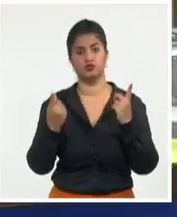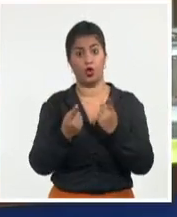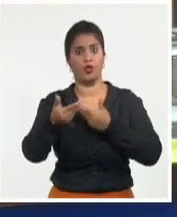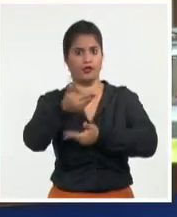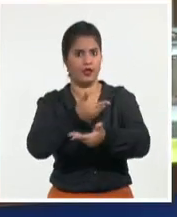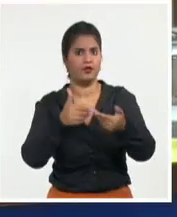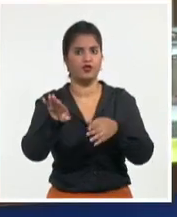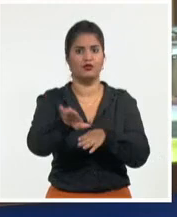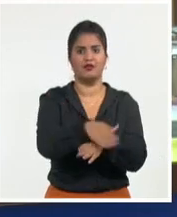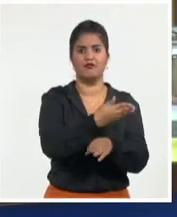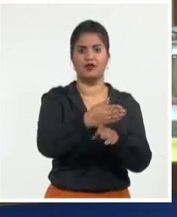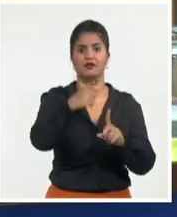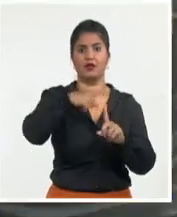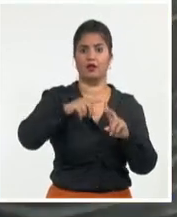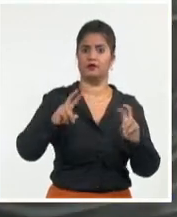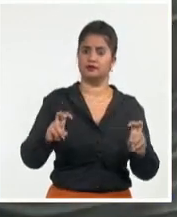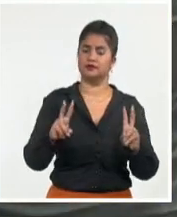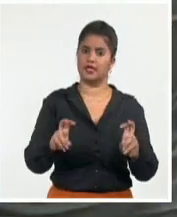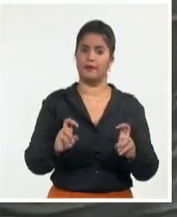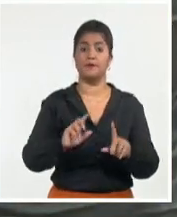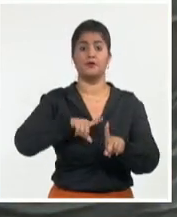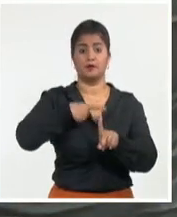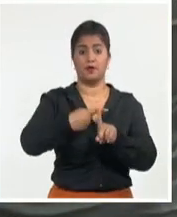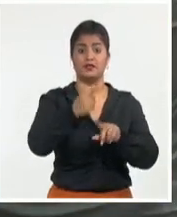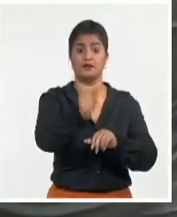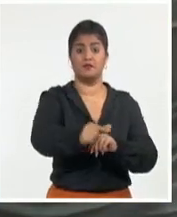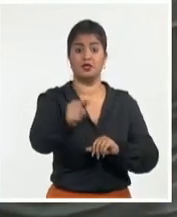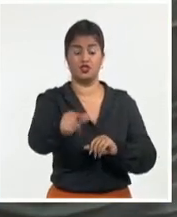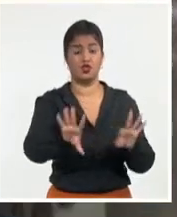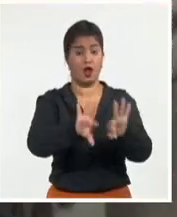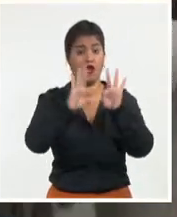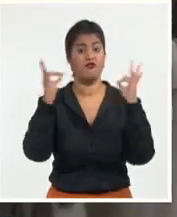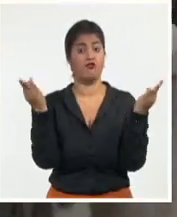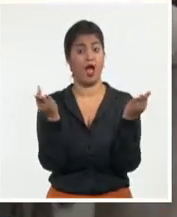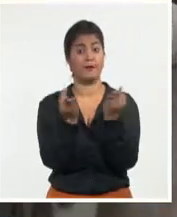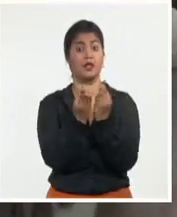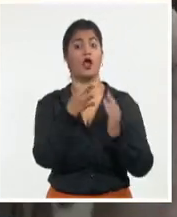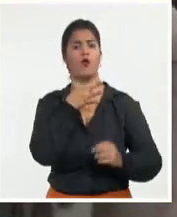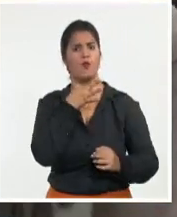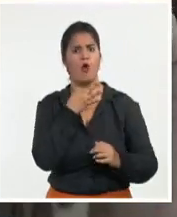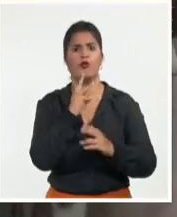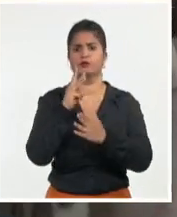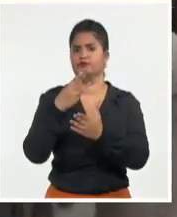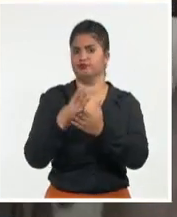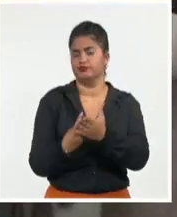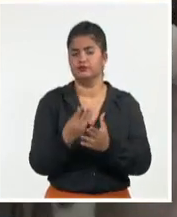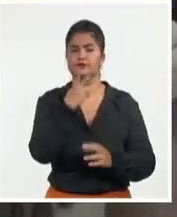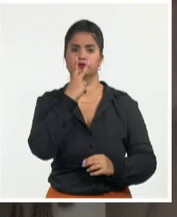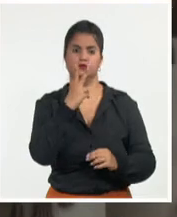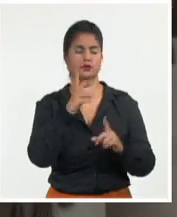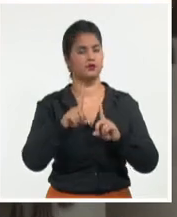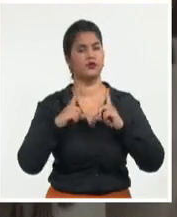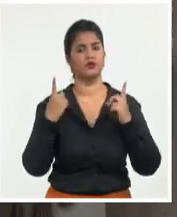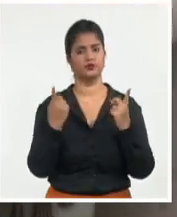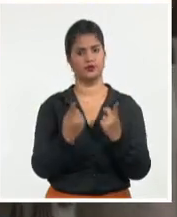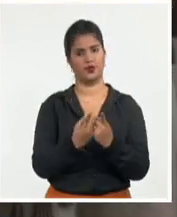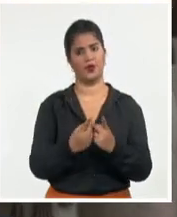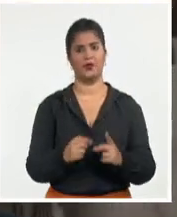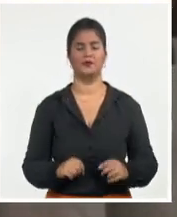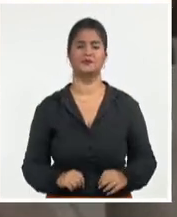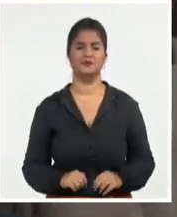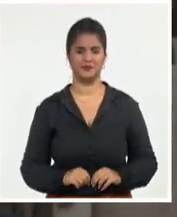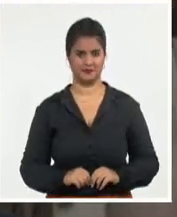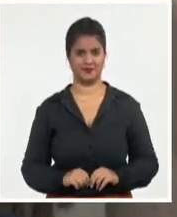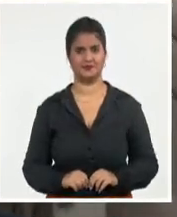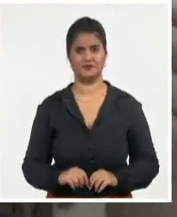afectados por las limitaciones de recursos y factores subjetivos. Transmitir en el nombre del buro provincial del partido, del propio gobierno que está aquí,